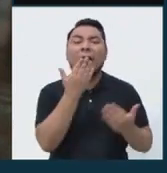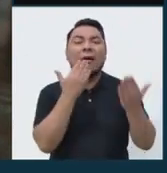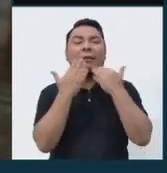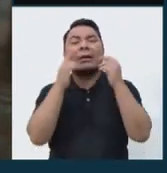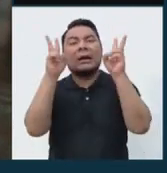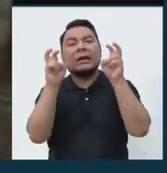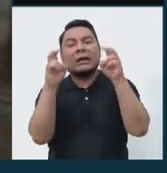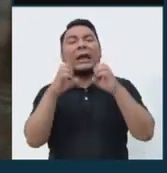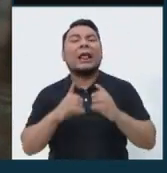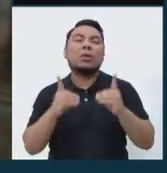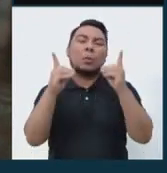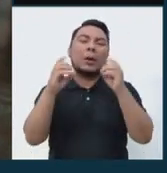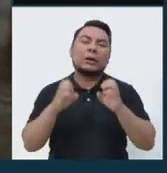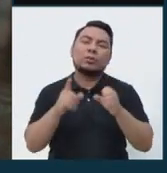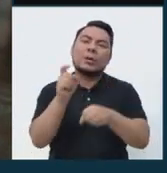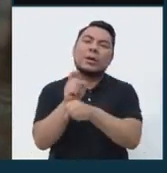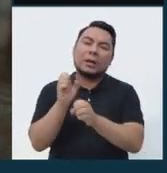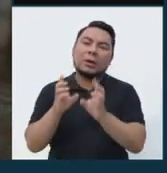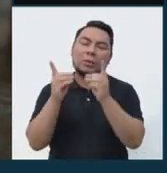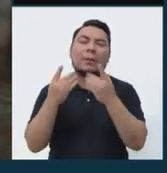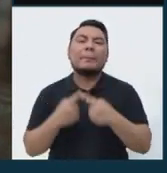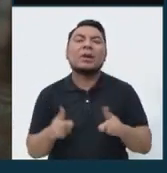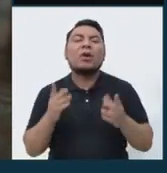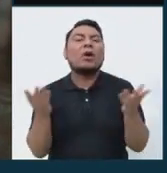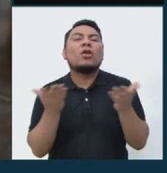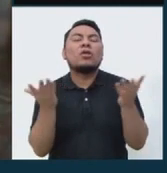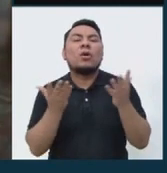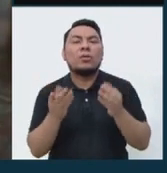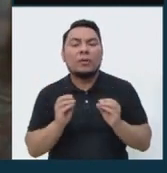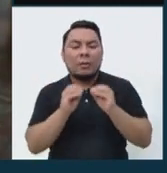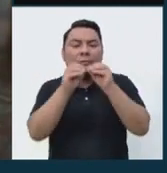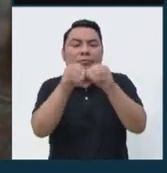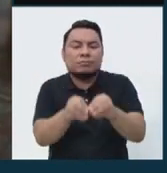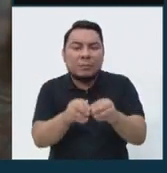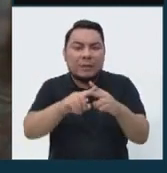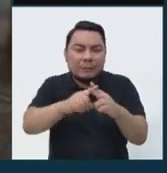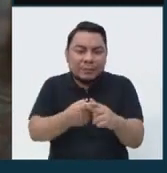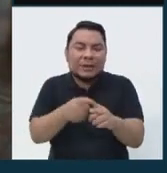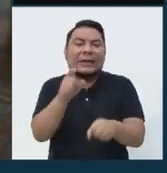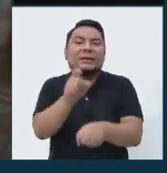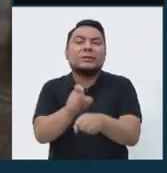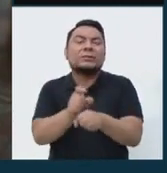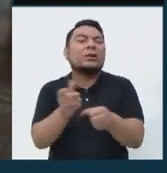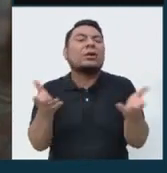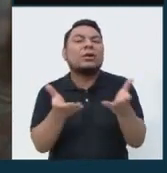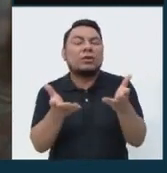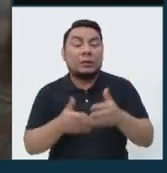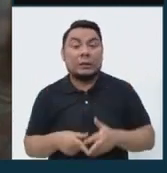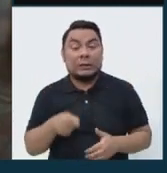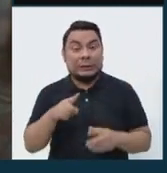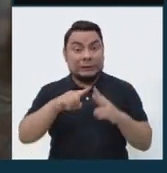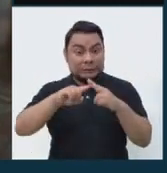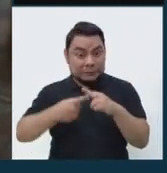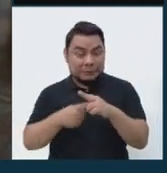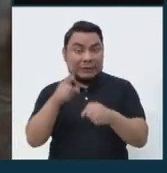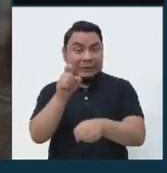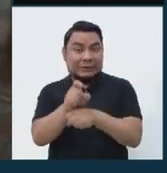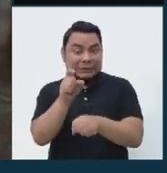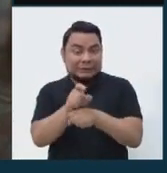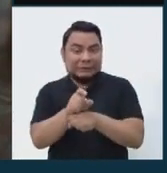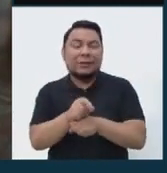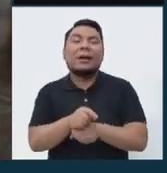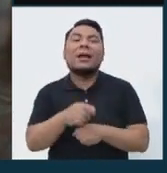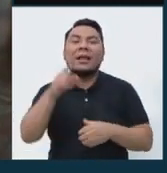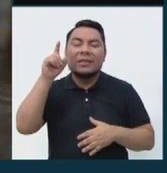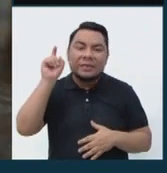educación, educación, educación. Pero, ¿dónde vamos a sembrar la semilla de la educación? La semilla de la educación tenemos que